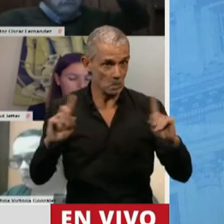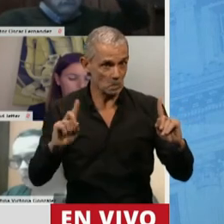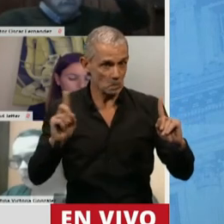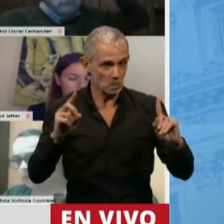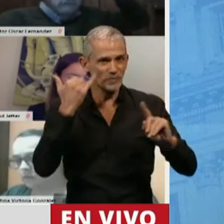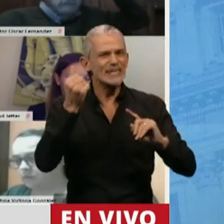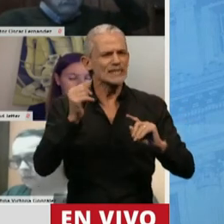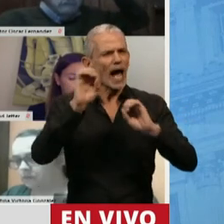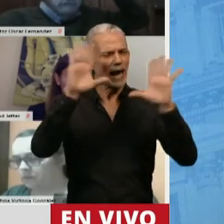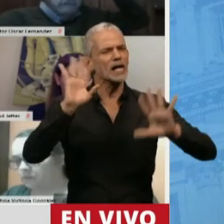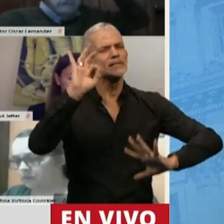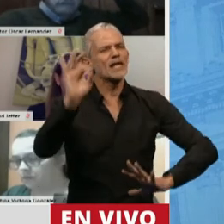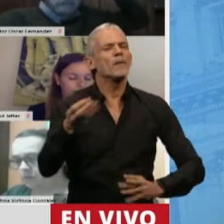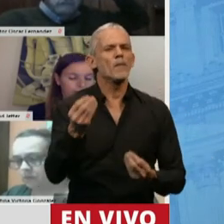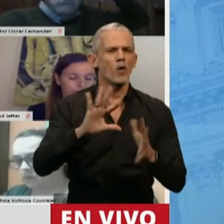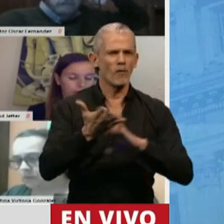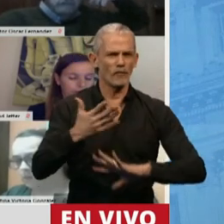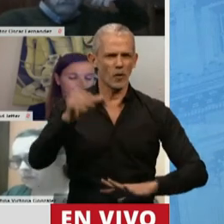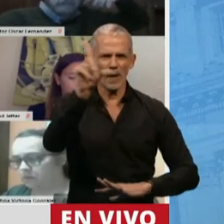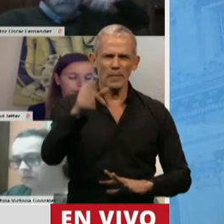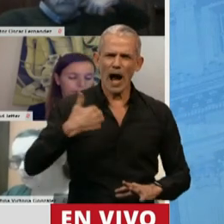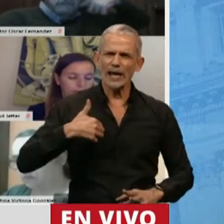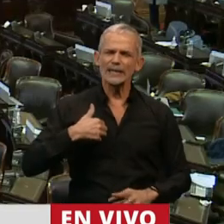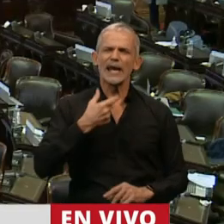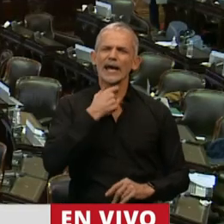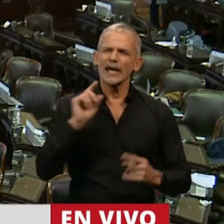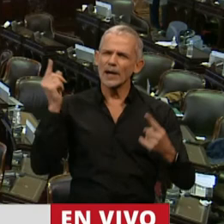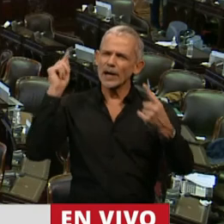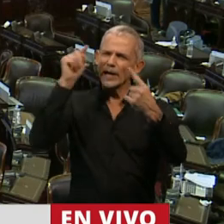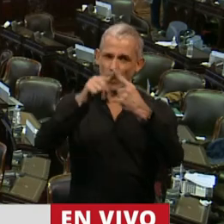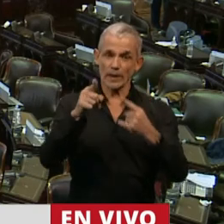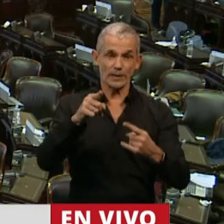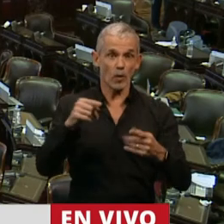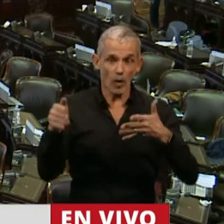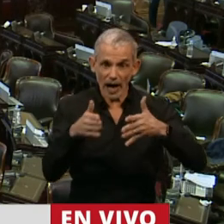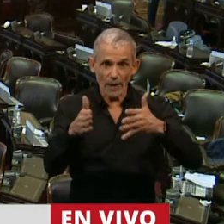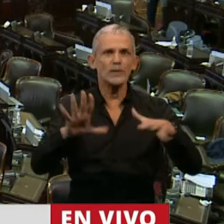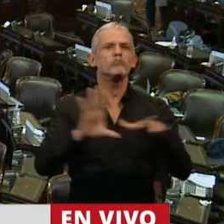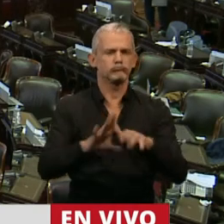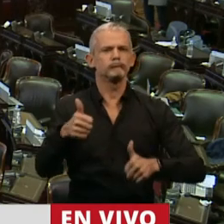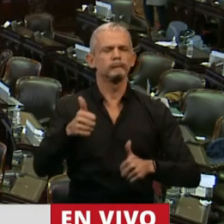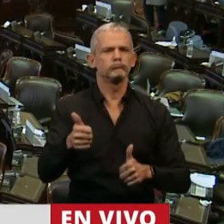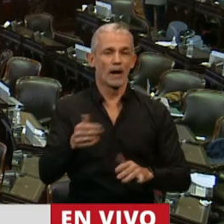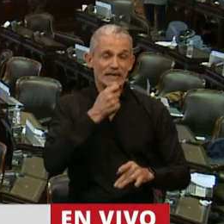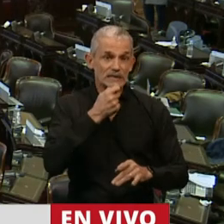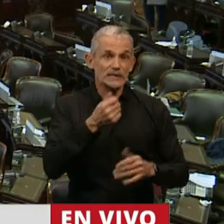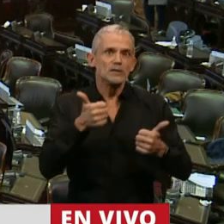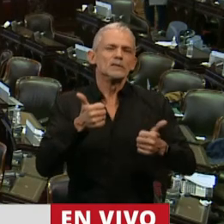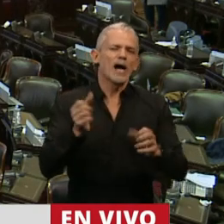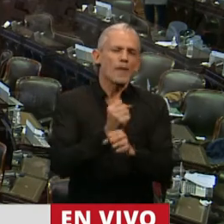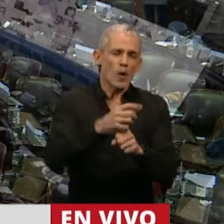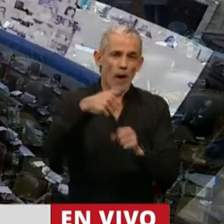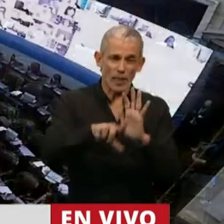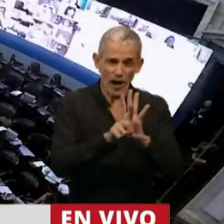teníamos claro hacia qué modelo de país apuntamos. Me parece que estamos por el camino correcto y que si todo va bien con esta media